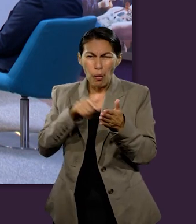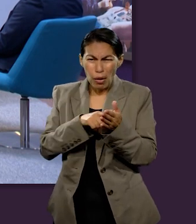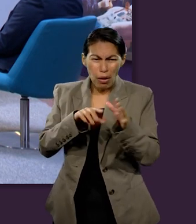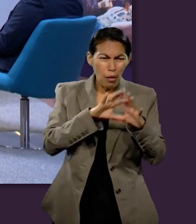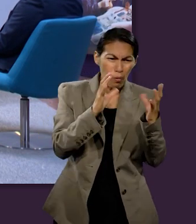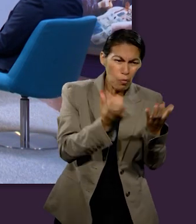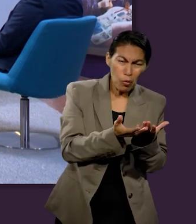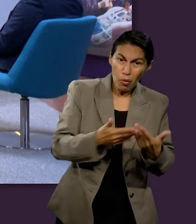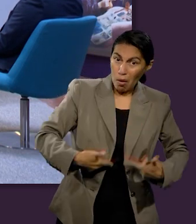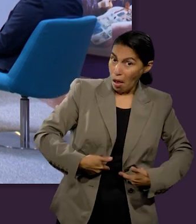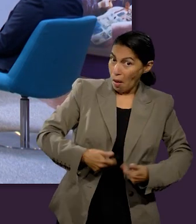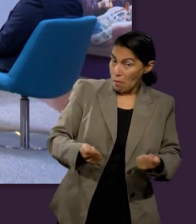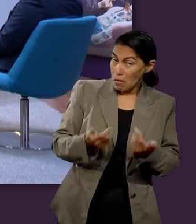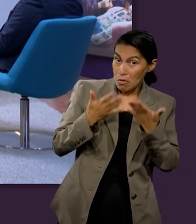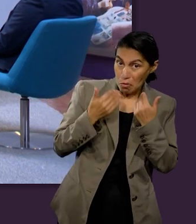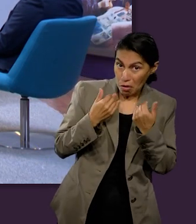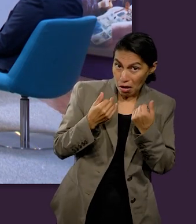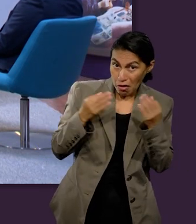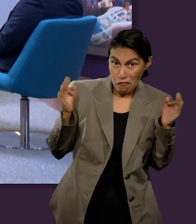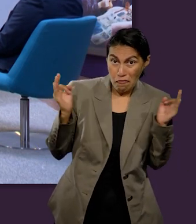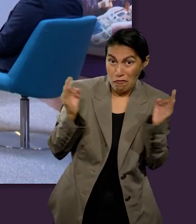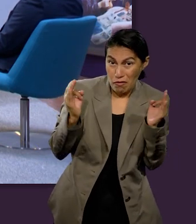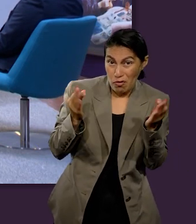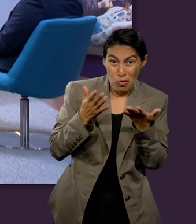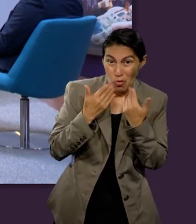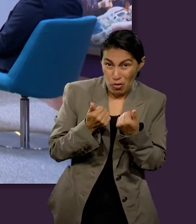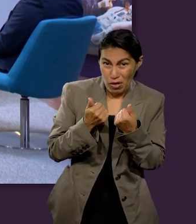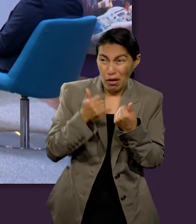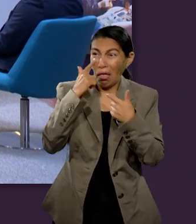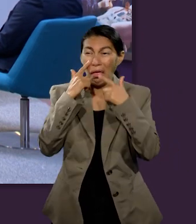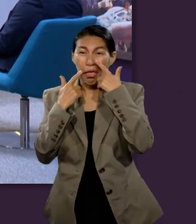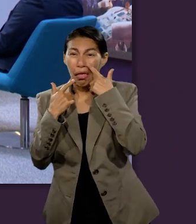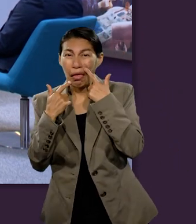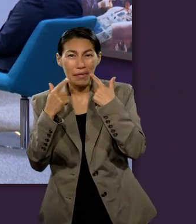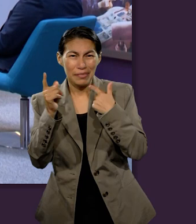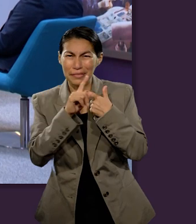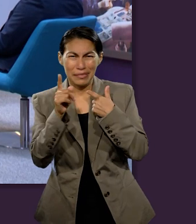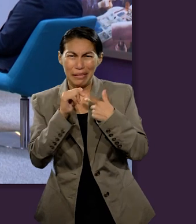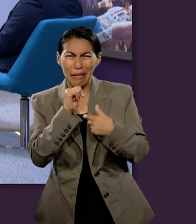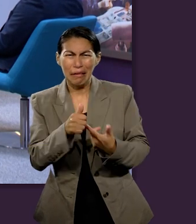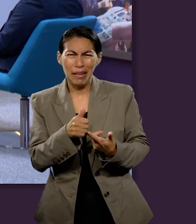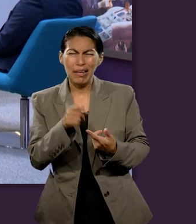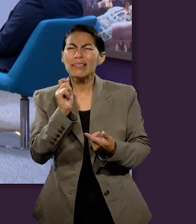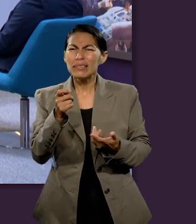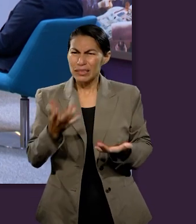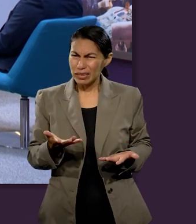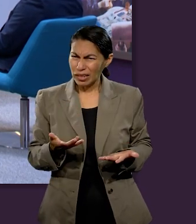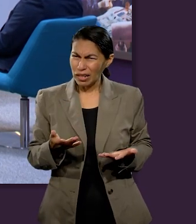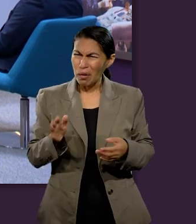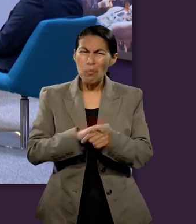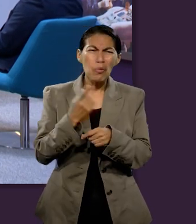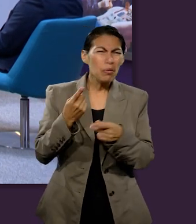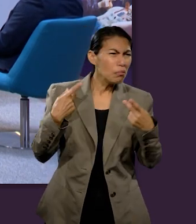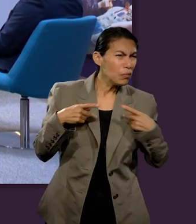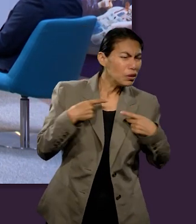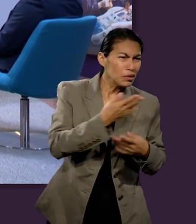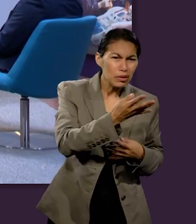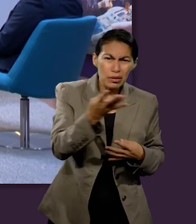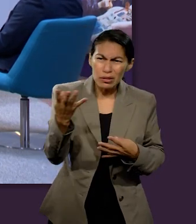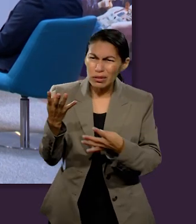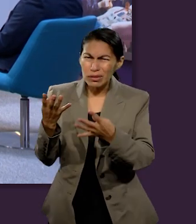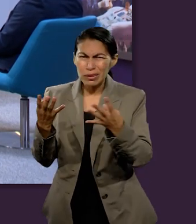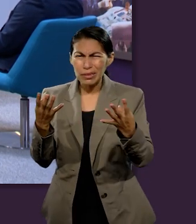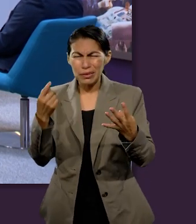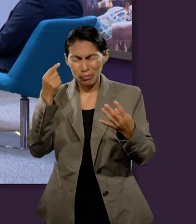¿Es posible vivir en un mundo donde no te dé hambre, donde no haya frío, donde ya no se llore? ¿Por qué hay como